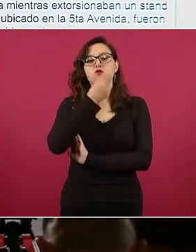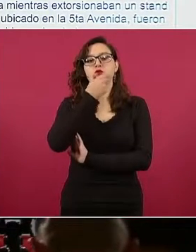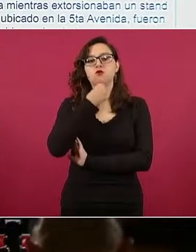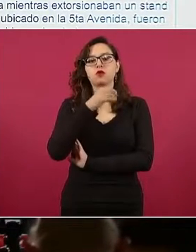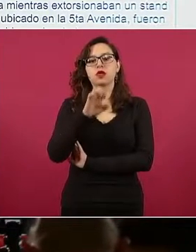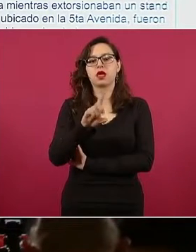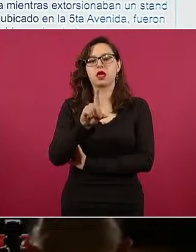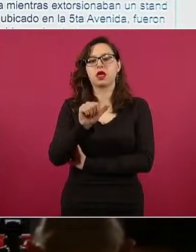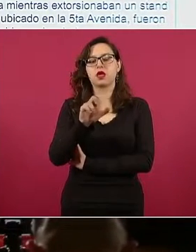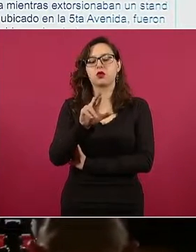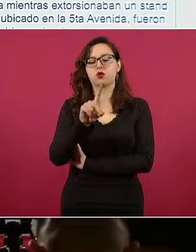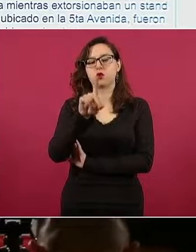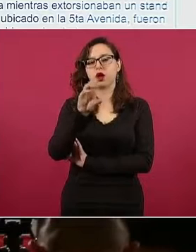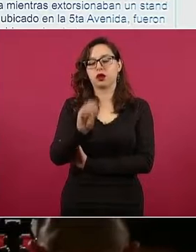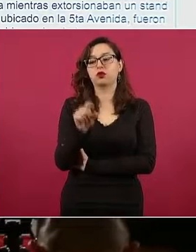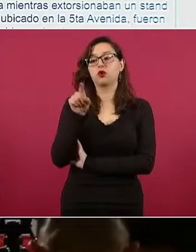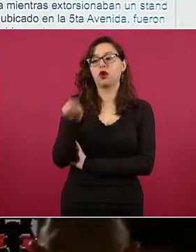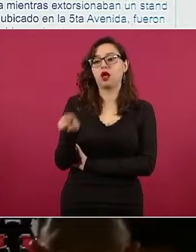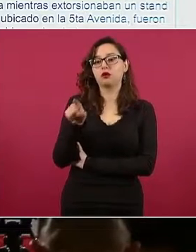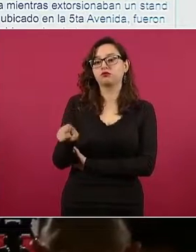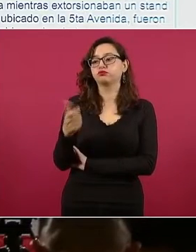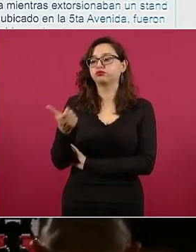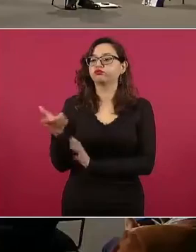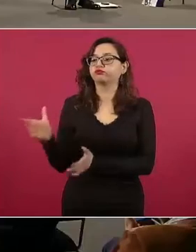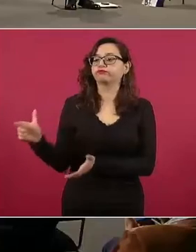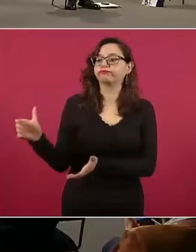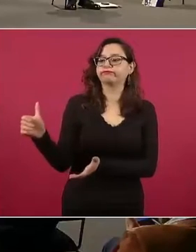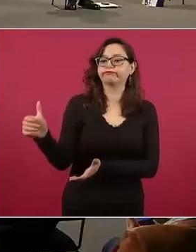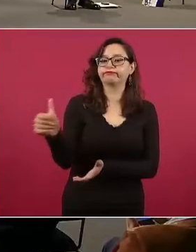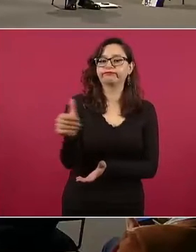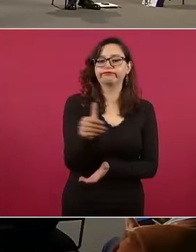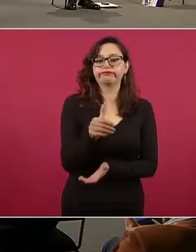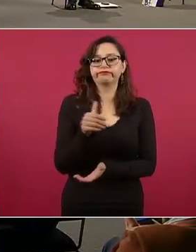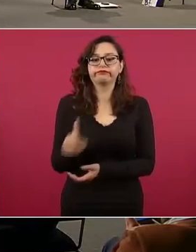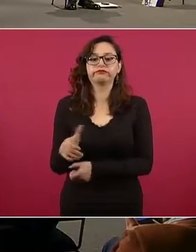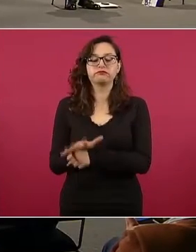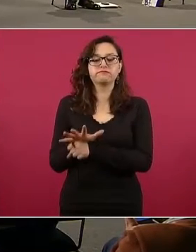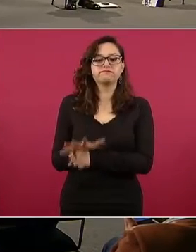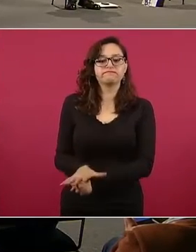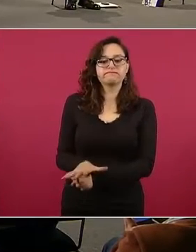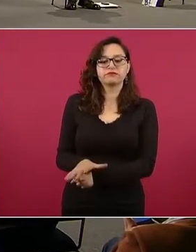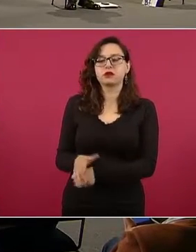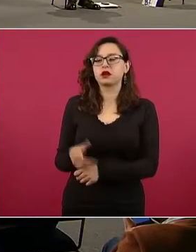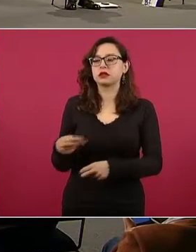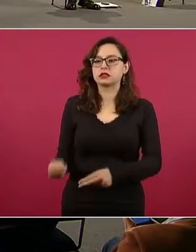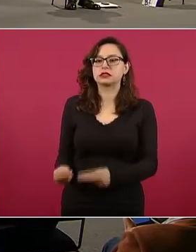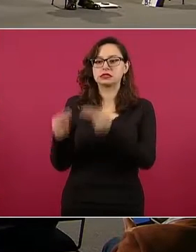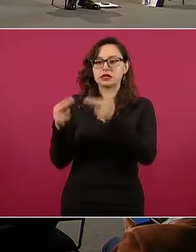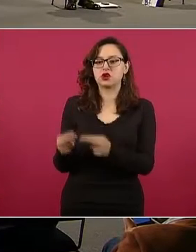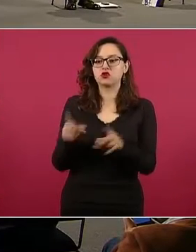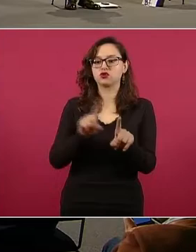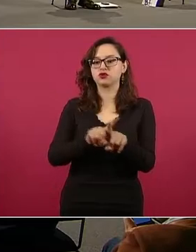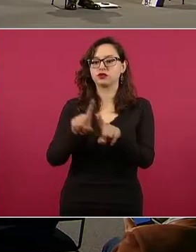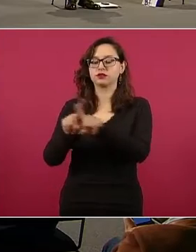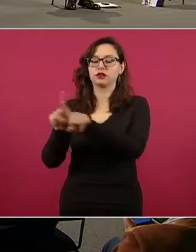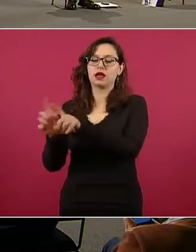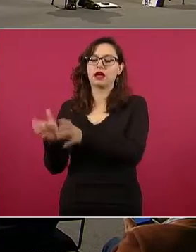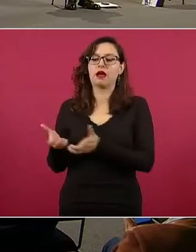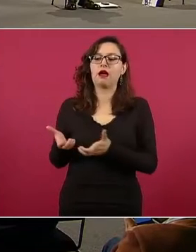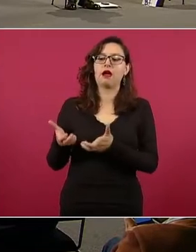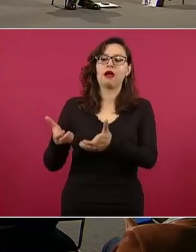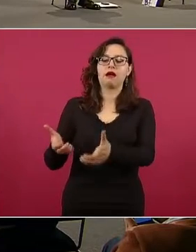quien presuntamente se dedicaba a recuperar dinero por cobro de piso y extorsionaba a diversos negocios de la Quinta Avenida